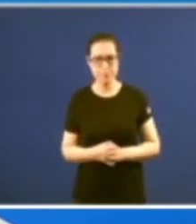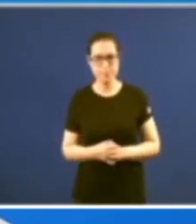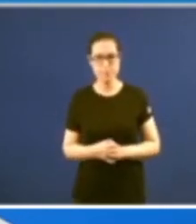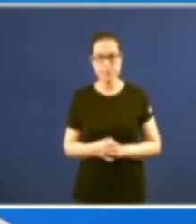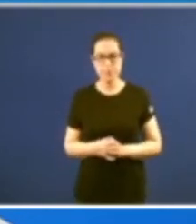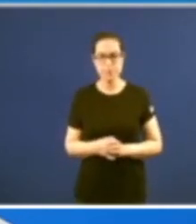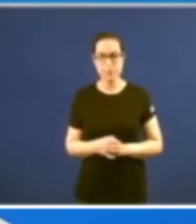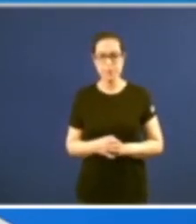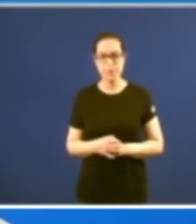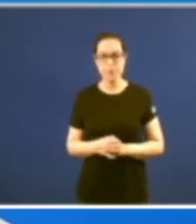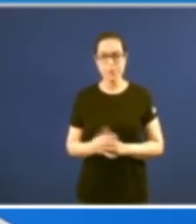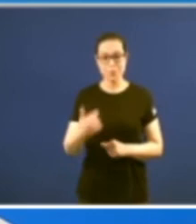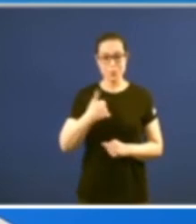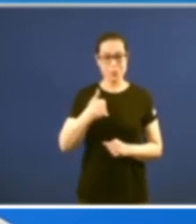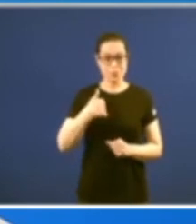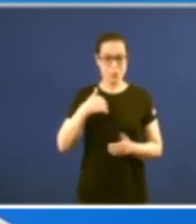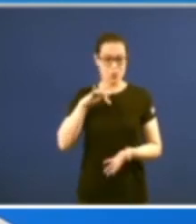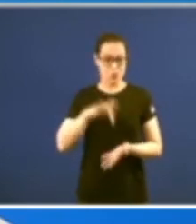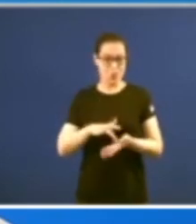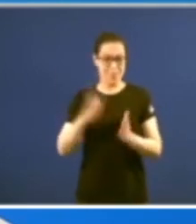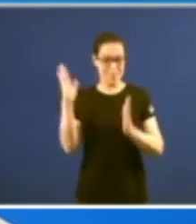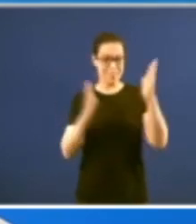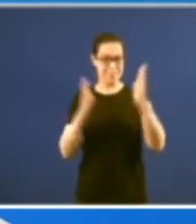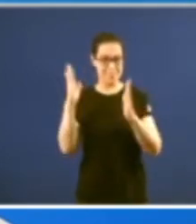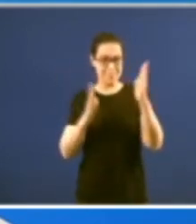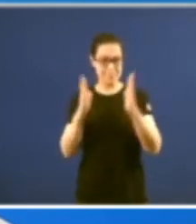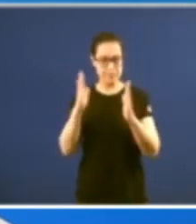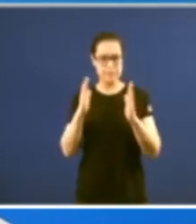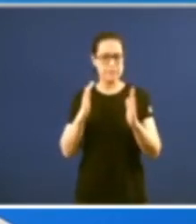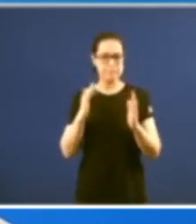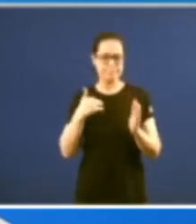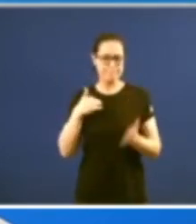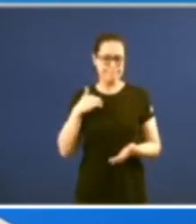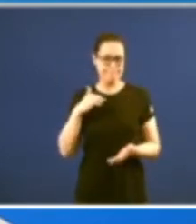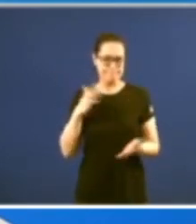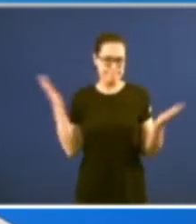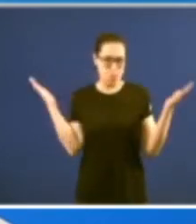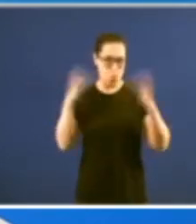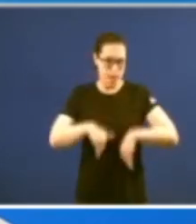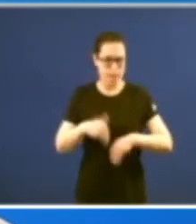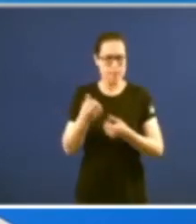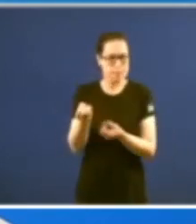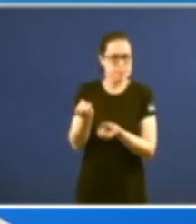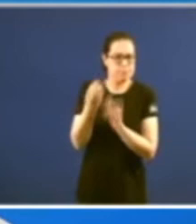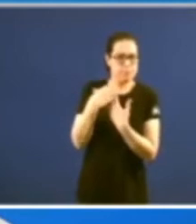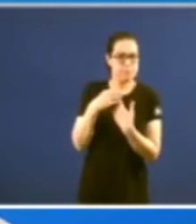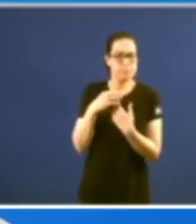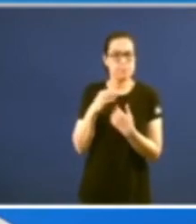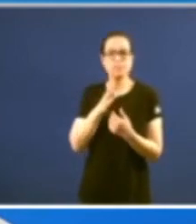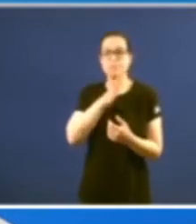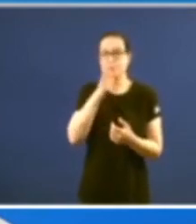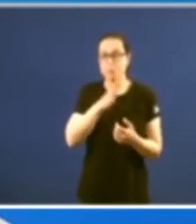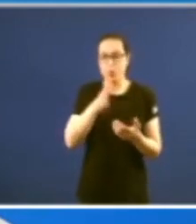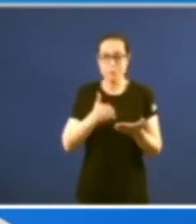eso vivino non o vivín teño conhecemento desas desos acontecementos por libros de